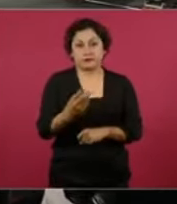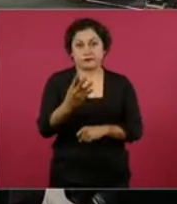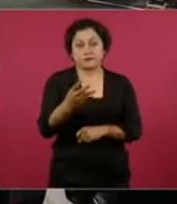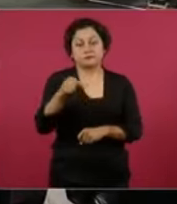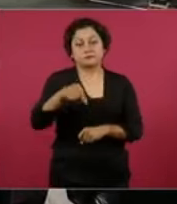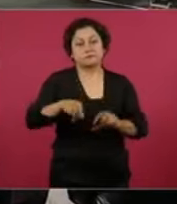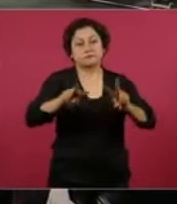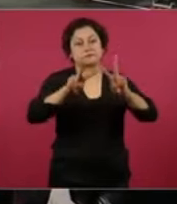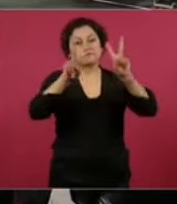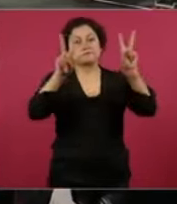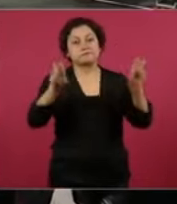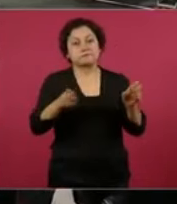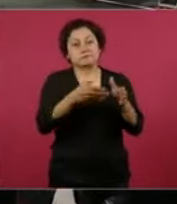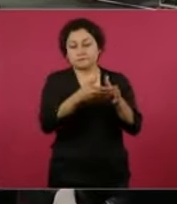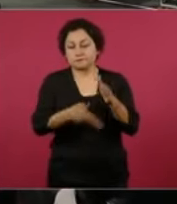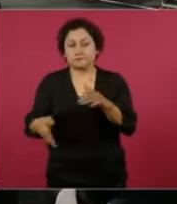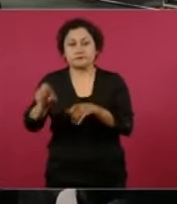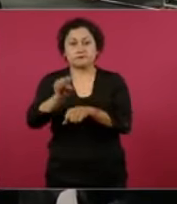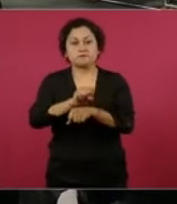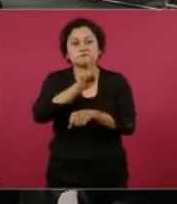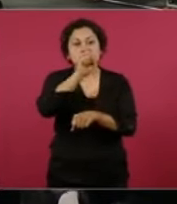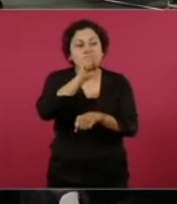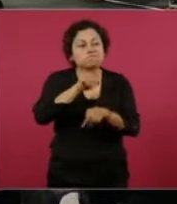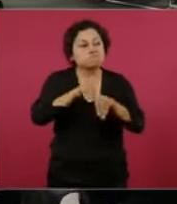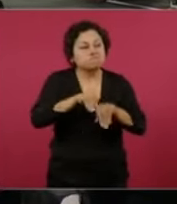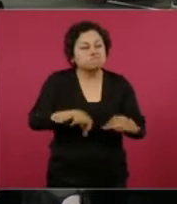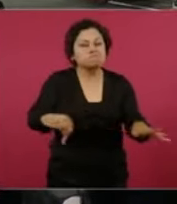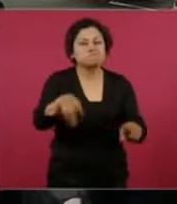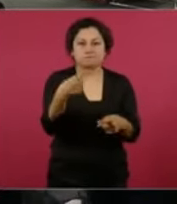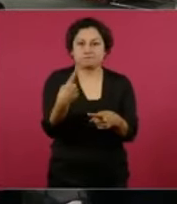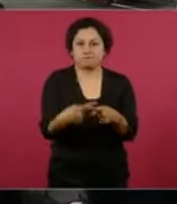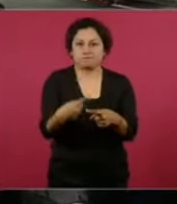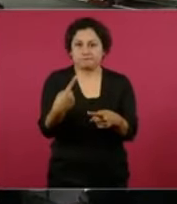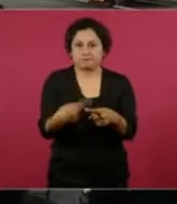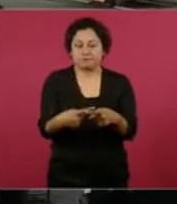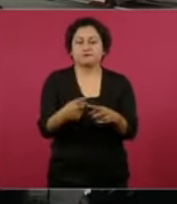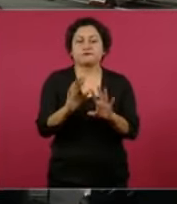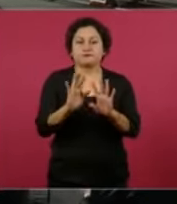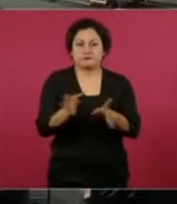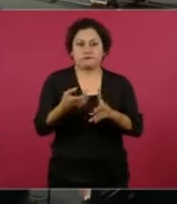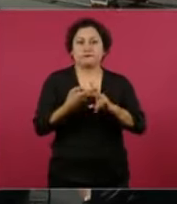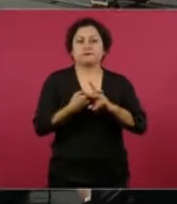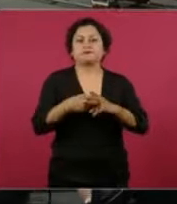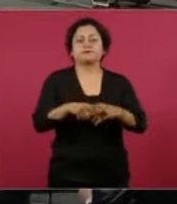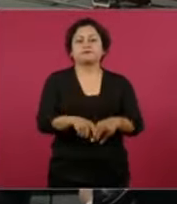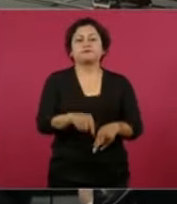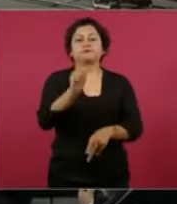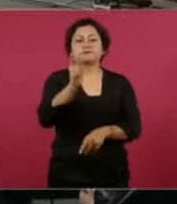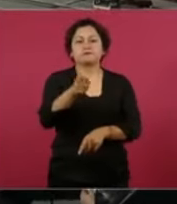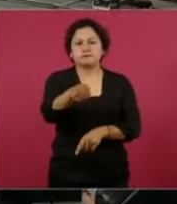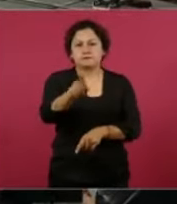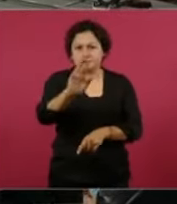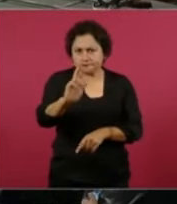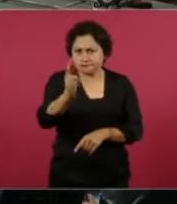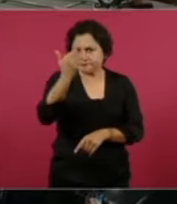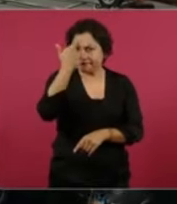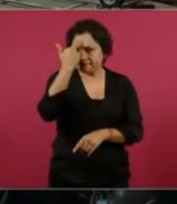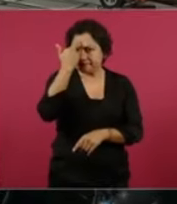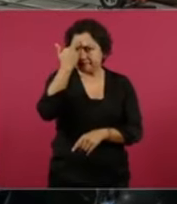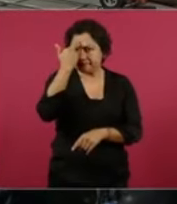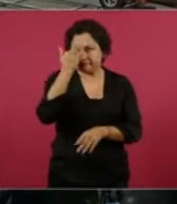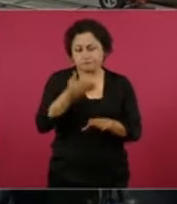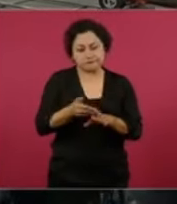quieren las mentiras de la semana y vamos a iniciar. ¿Se acuerdan que durante toda la